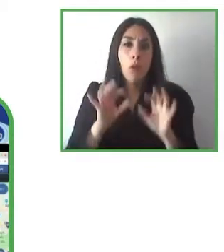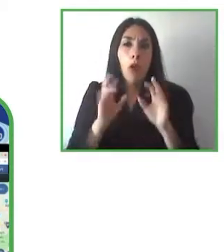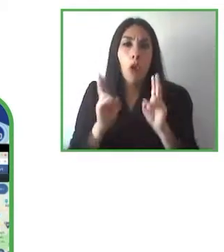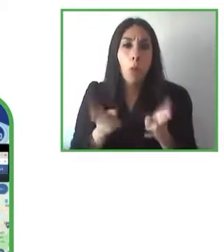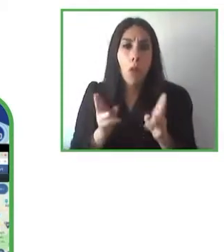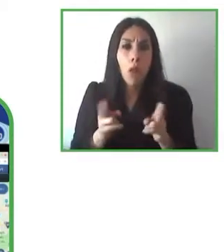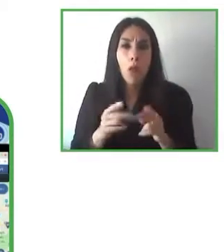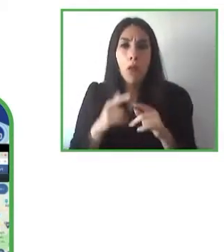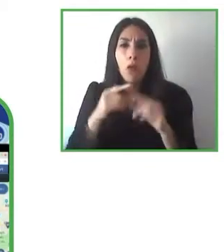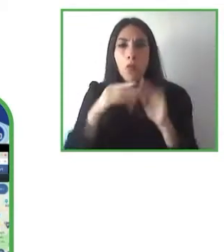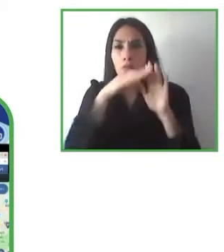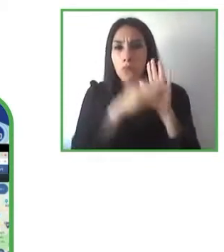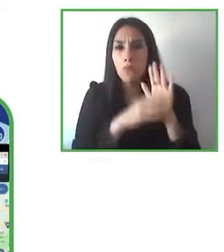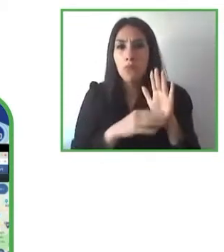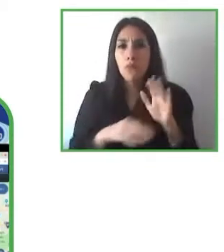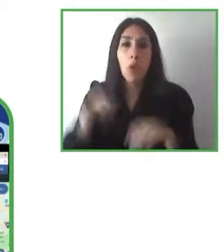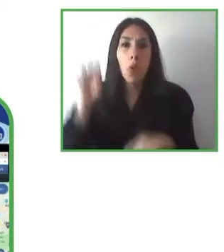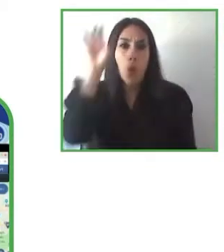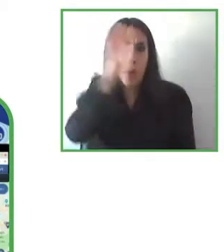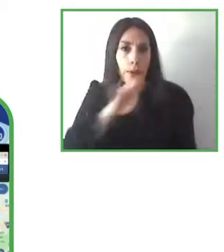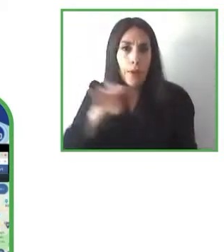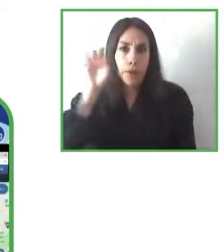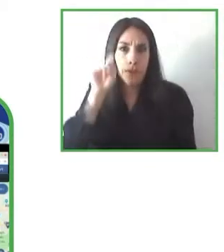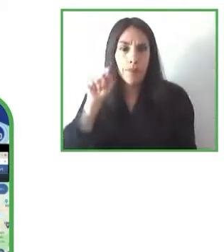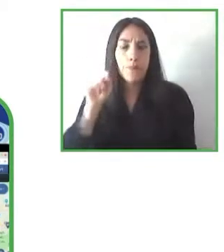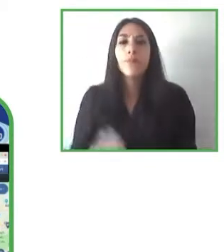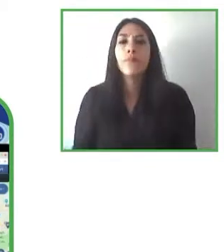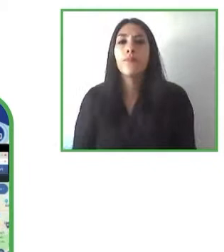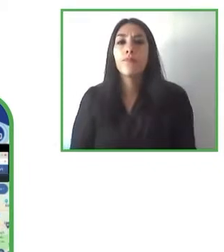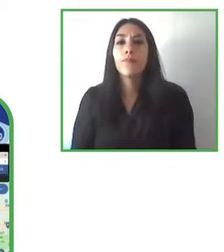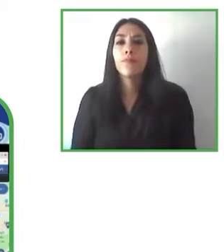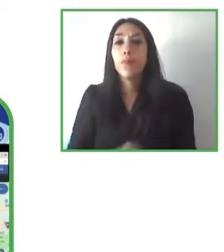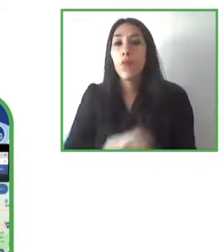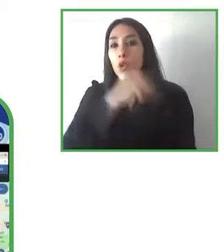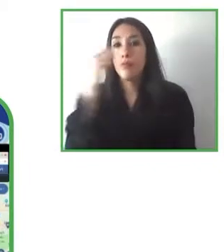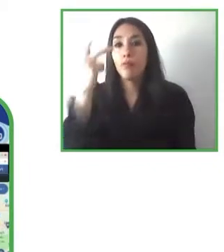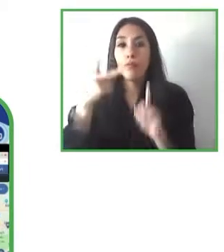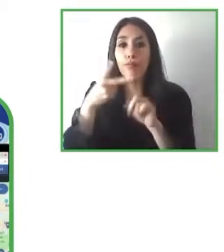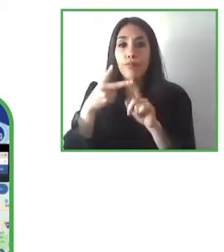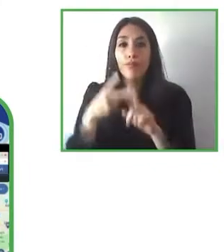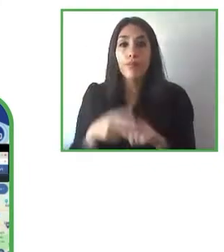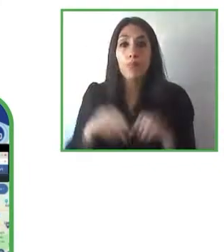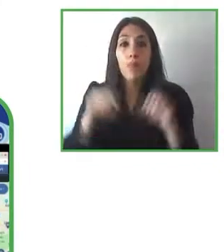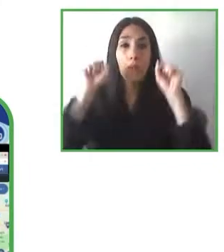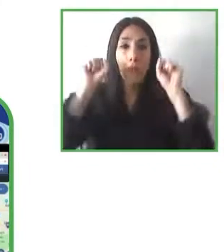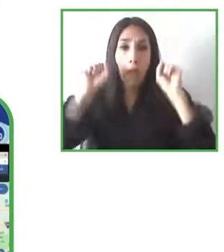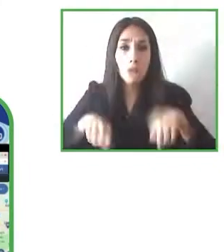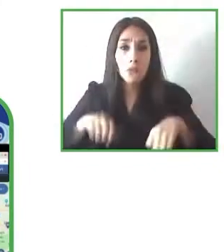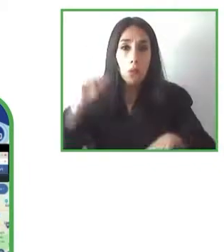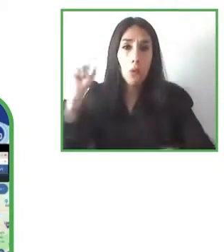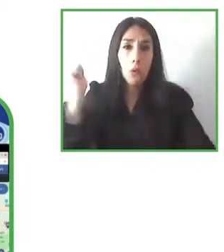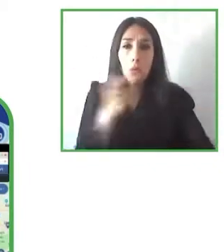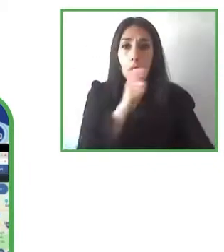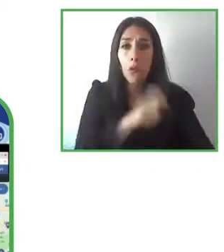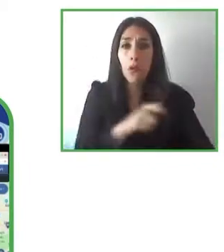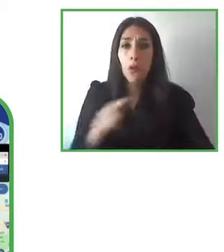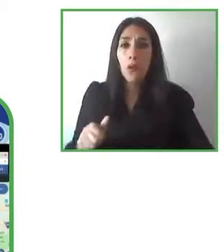hecho de poder permitir a todos los a todas las personas con discapacidad los 28 Estados miembros